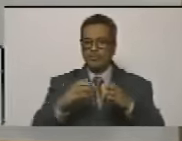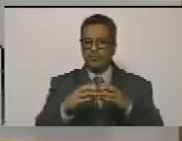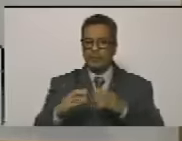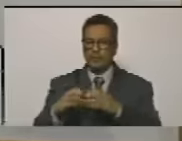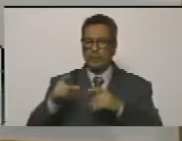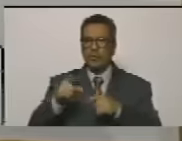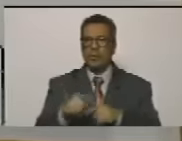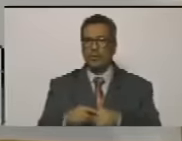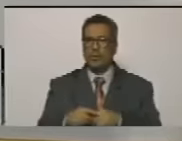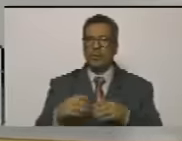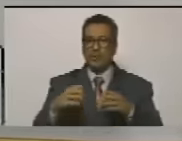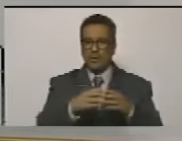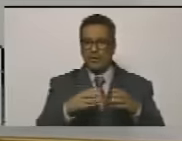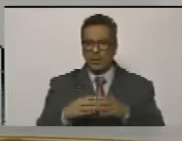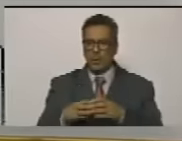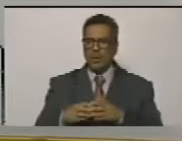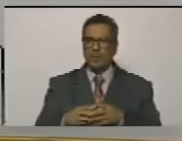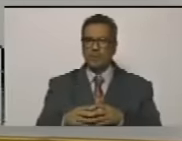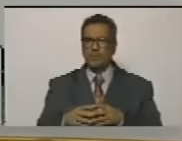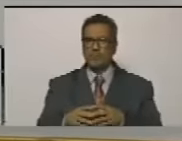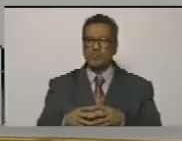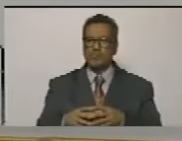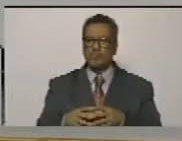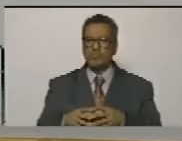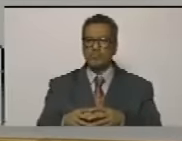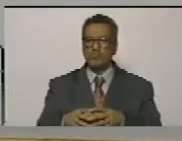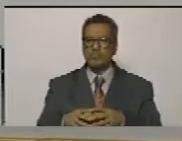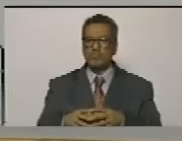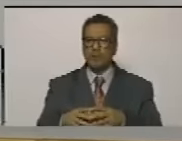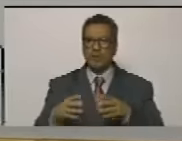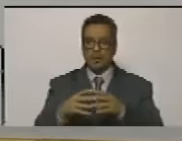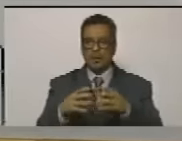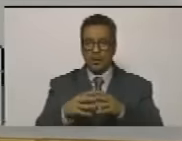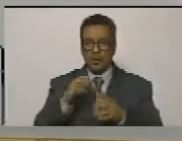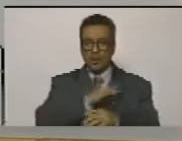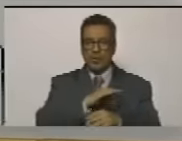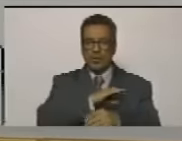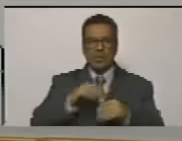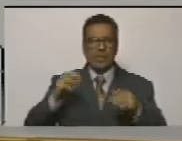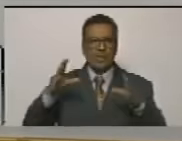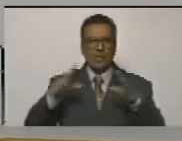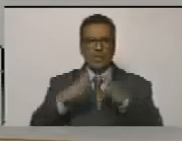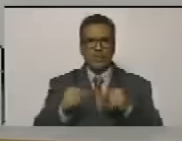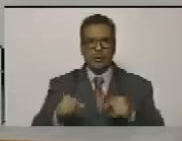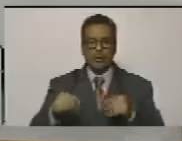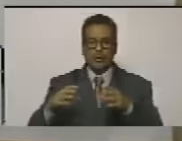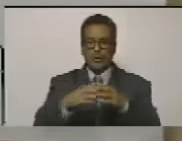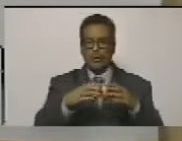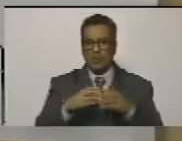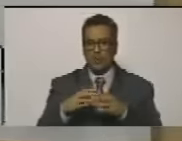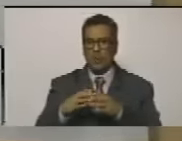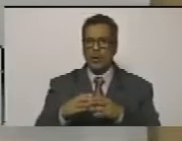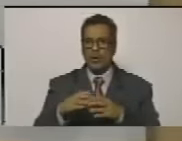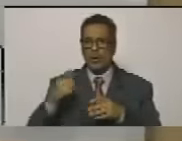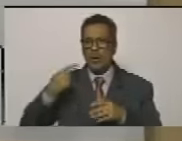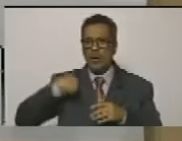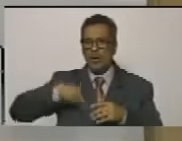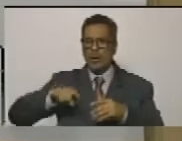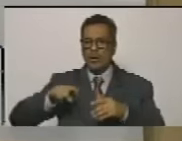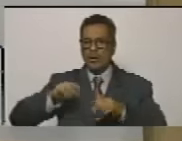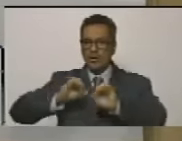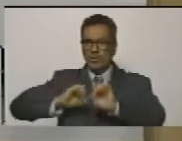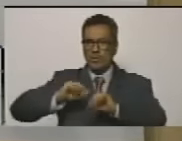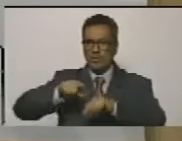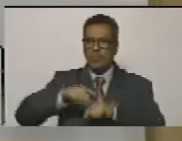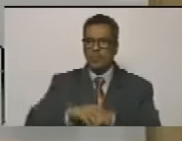todos las organizaciones del las organizaciones sociales todos son los grupos irregulares que deben ser neutralizados